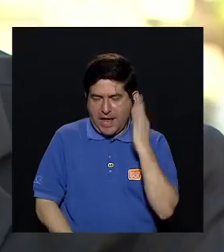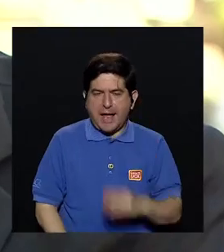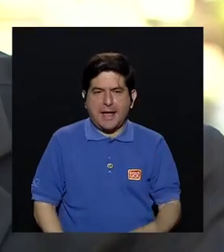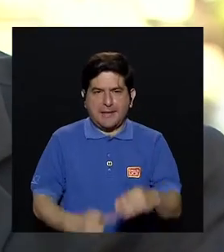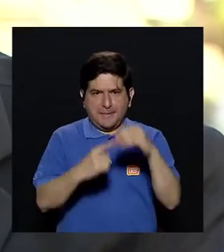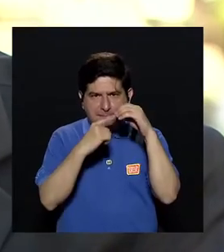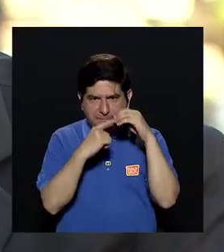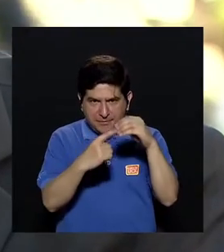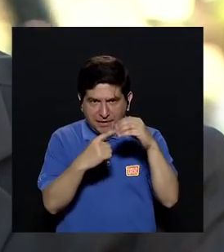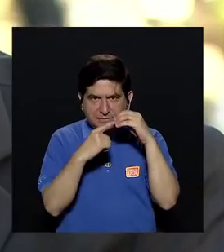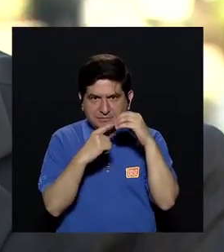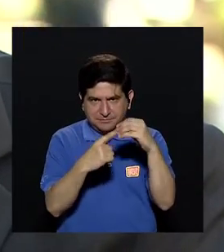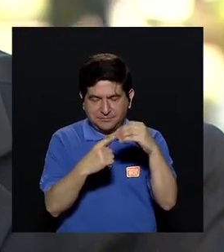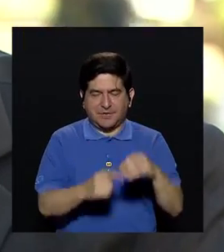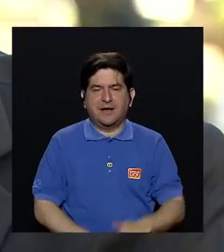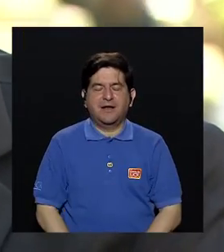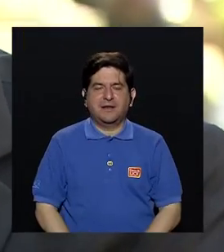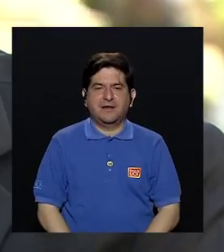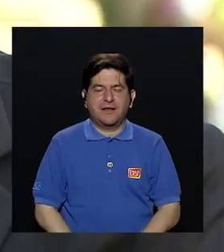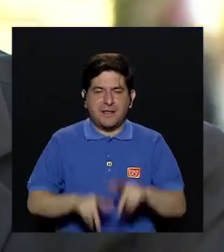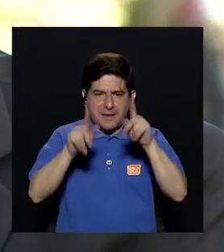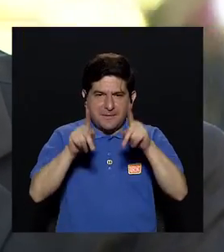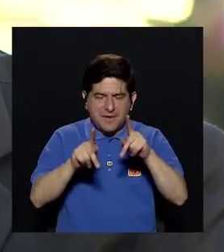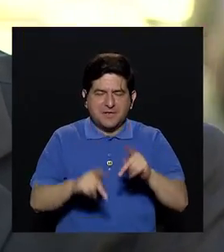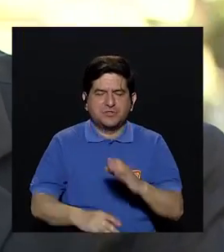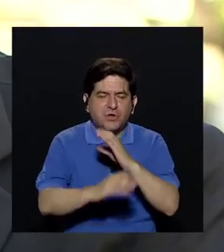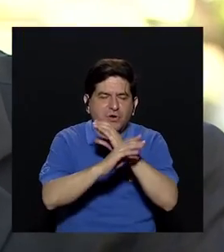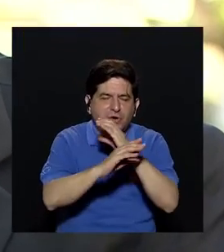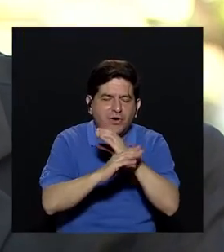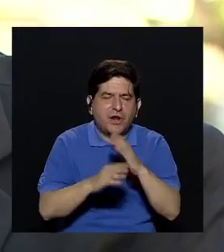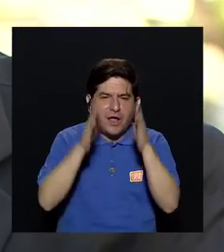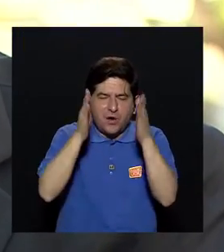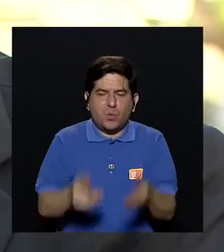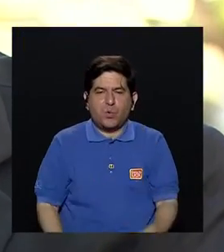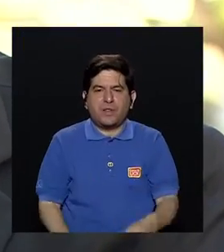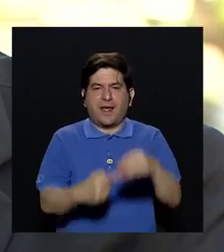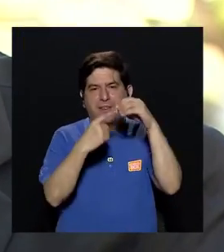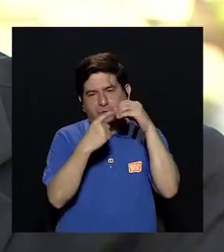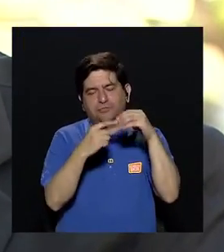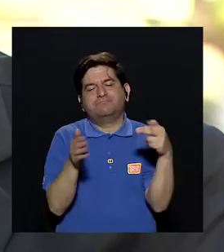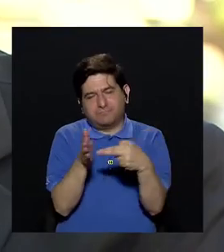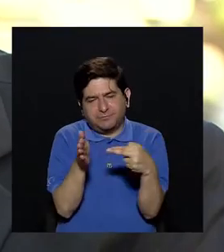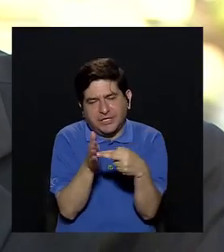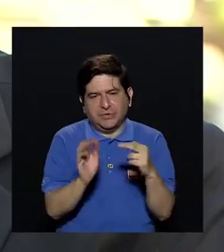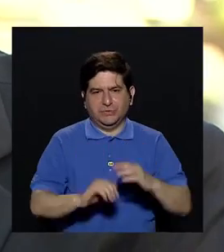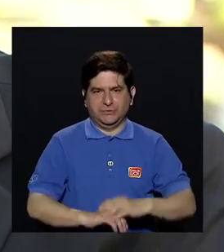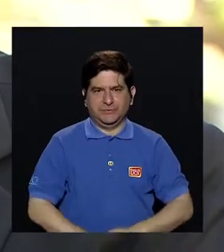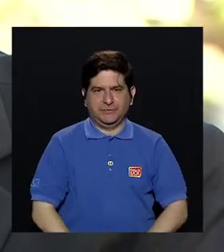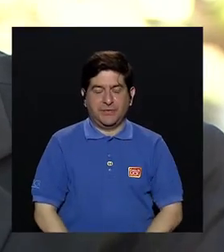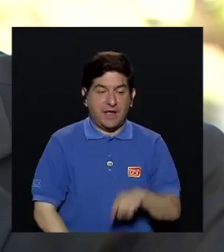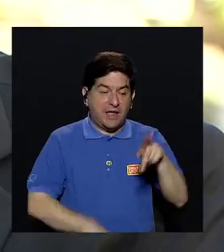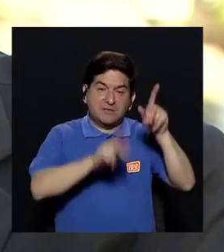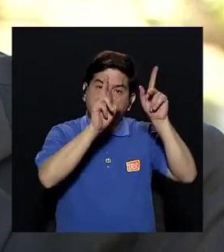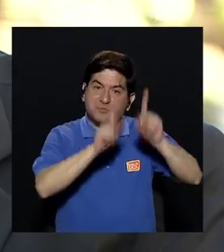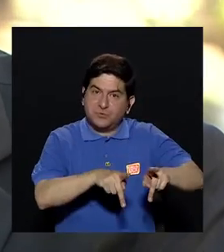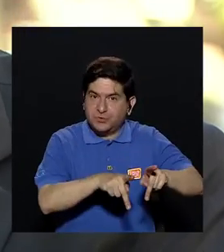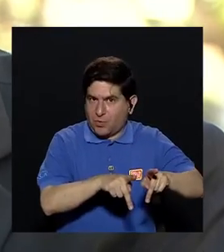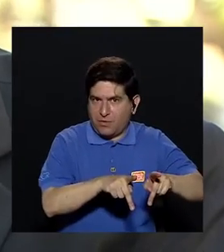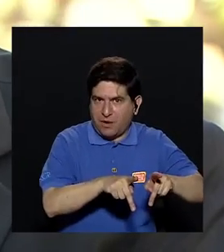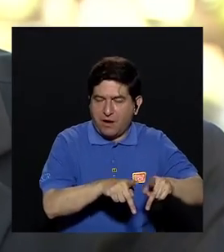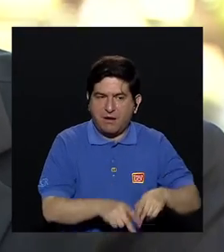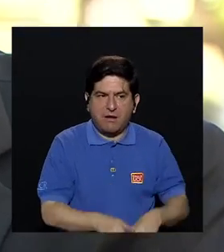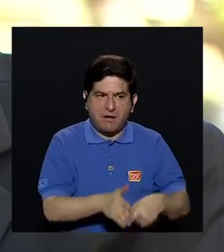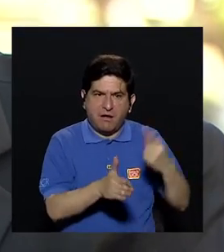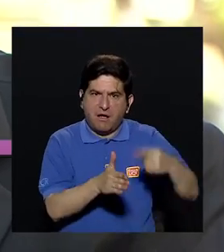es principalmente el cuidador principal, valga la redundancia. Entonces, esta persona